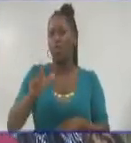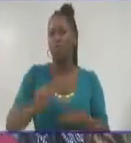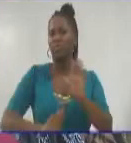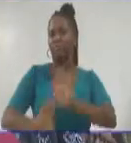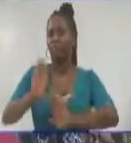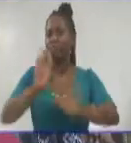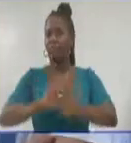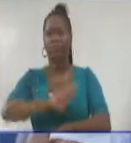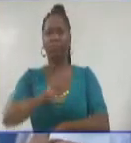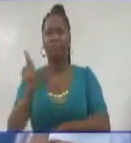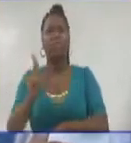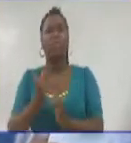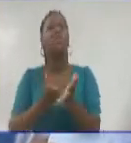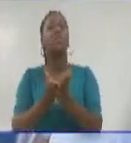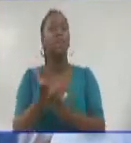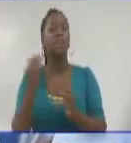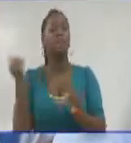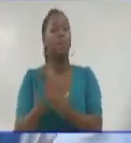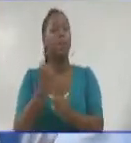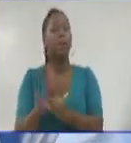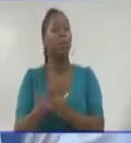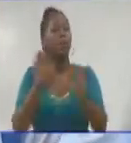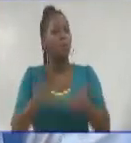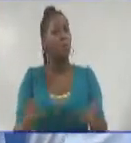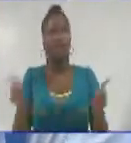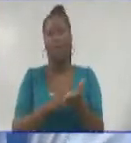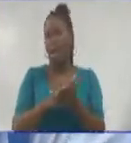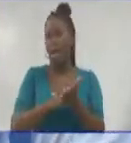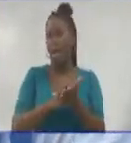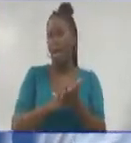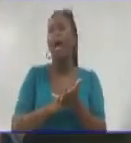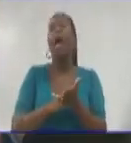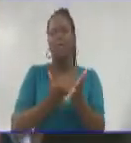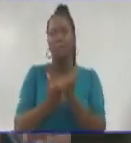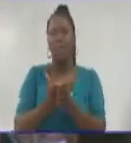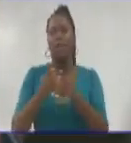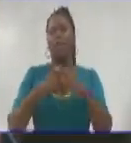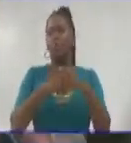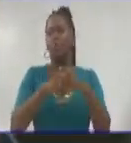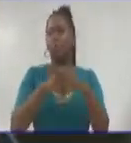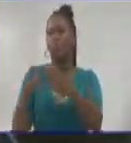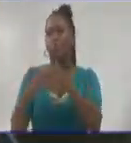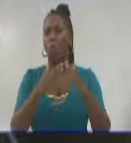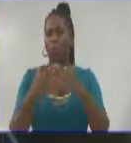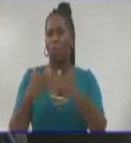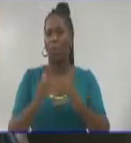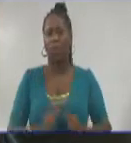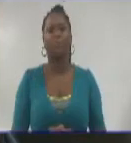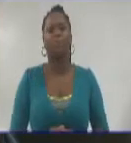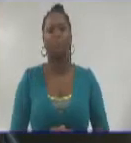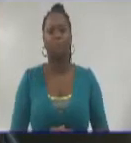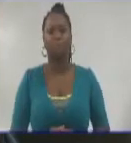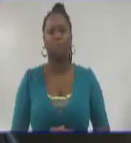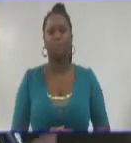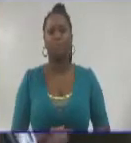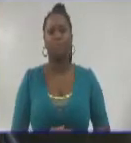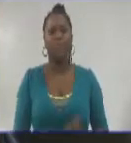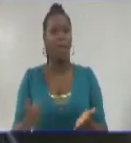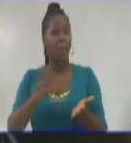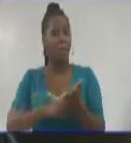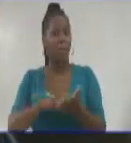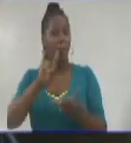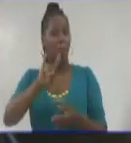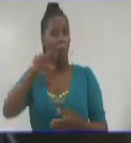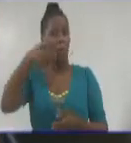convocó a trabajar sin descanso en la transformación de la comunidad. En nombre de nuestras organizaciones, de los grandes comunistas, muchas